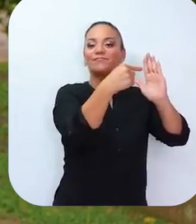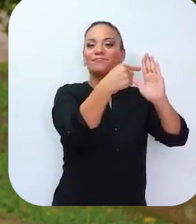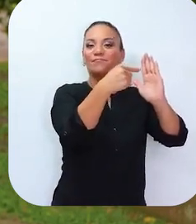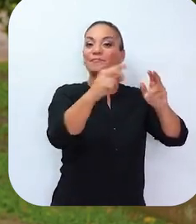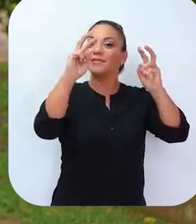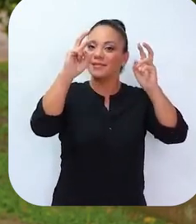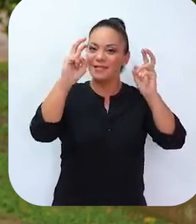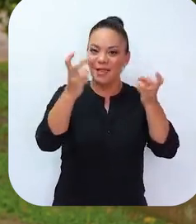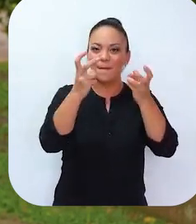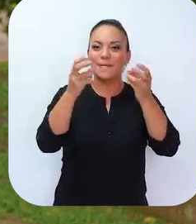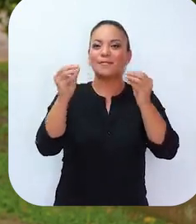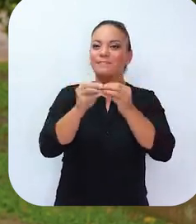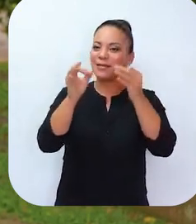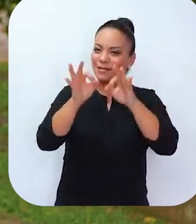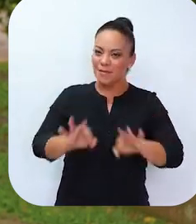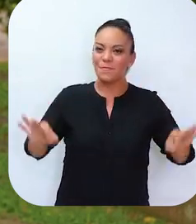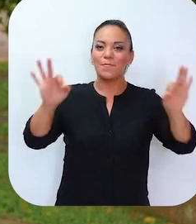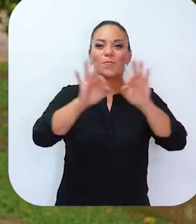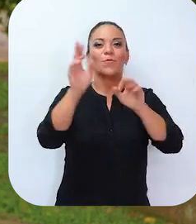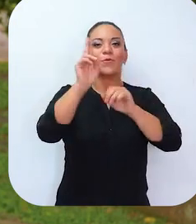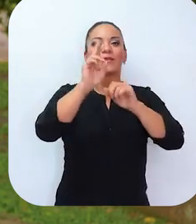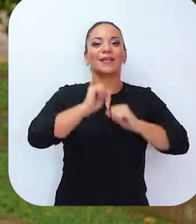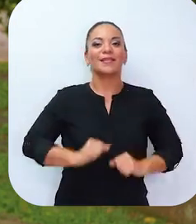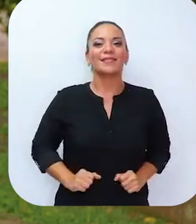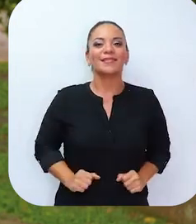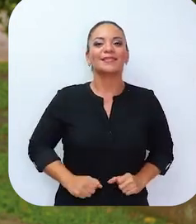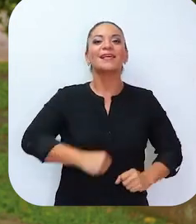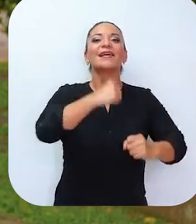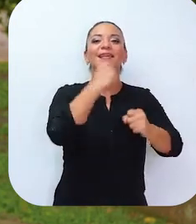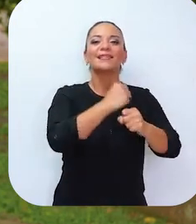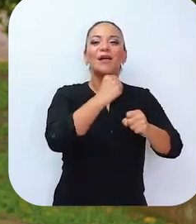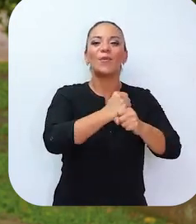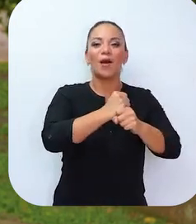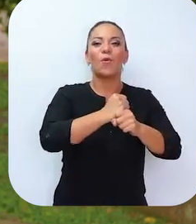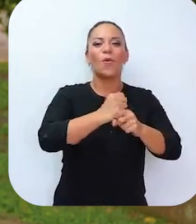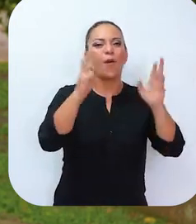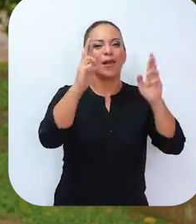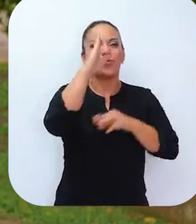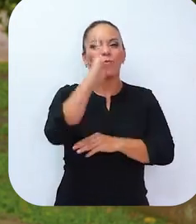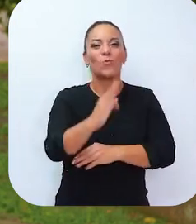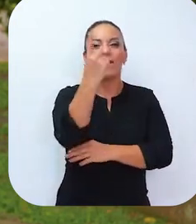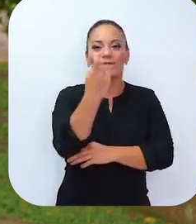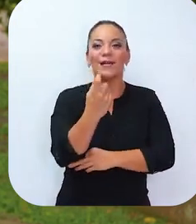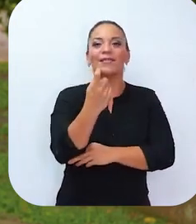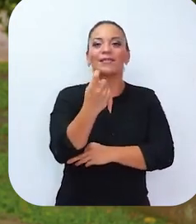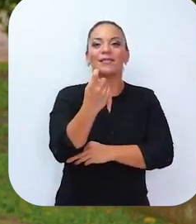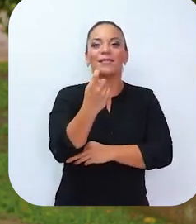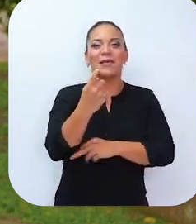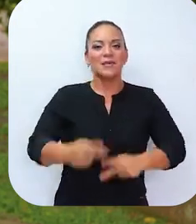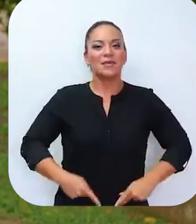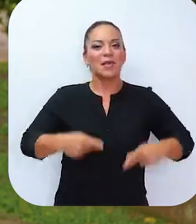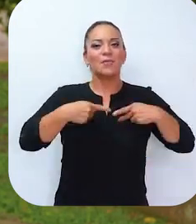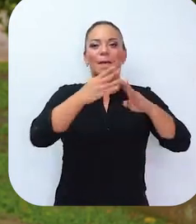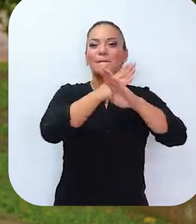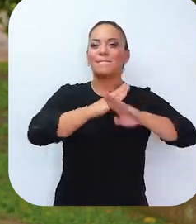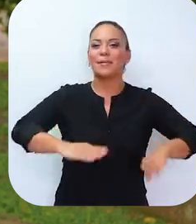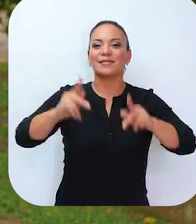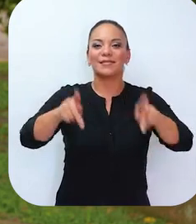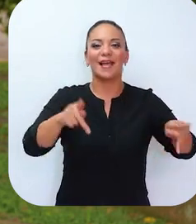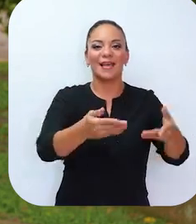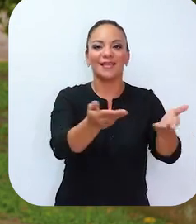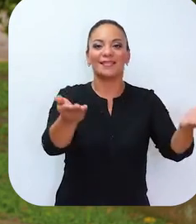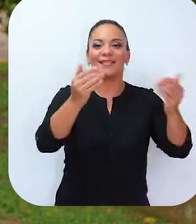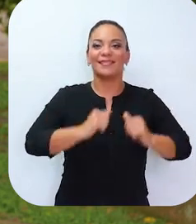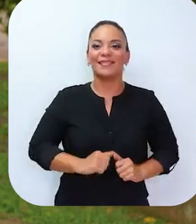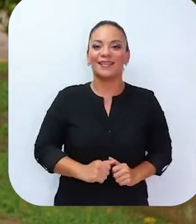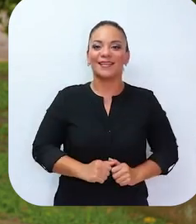lista de los asuntos más urgentes. Que el trabajo nunca falte y que viva en paz